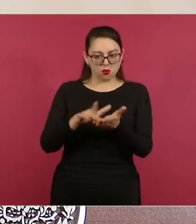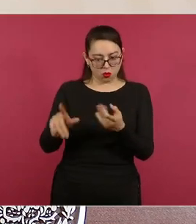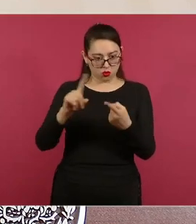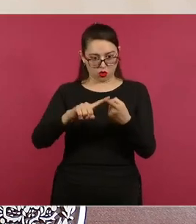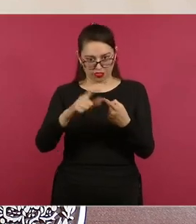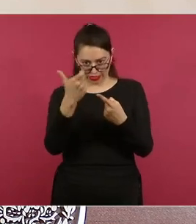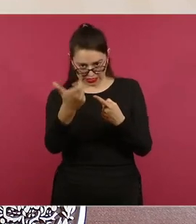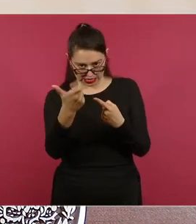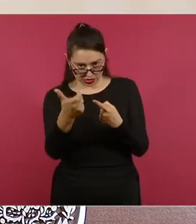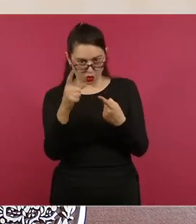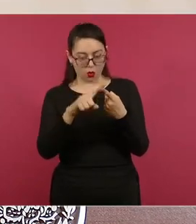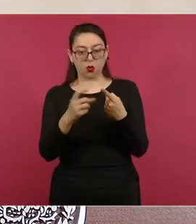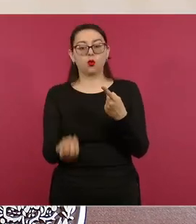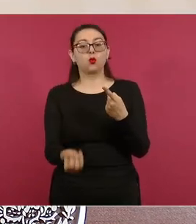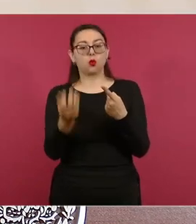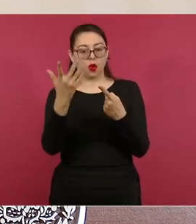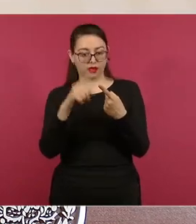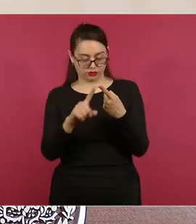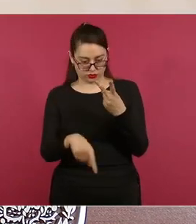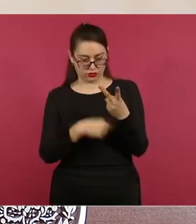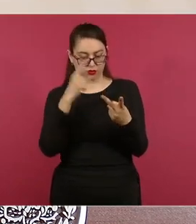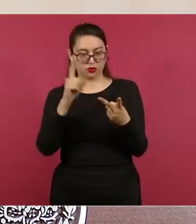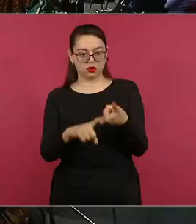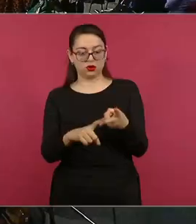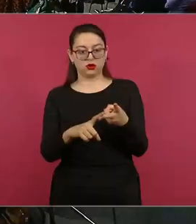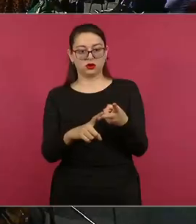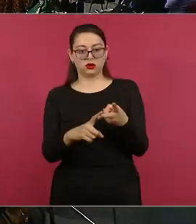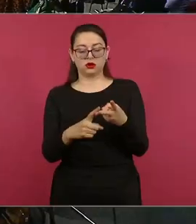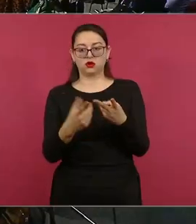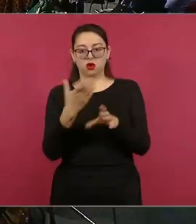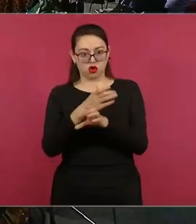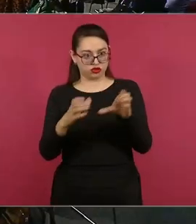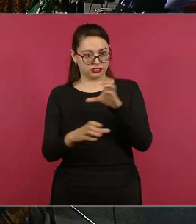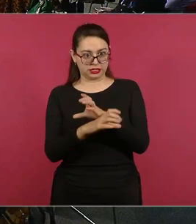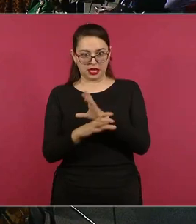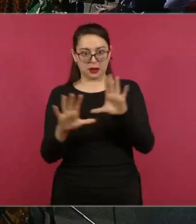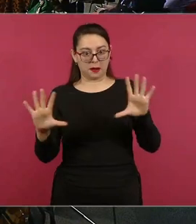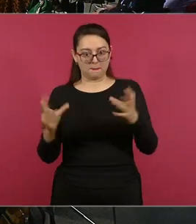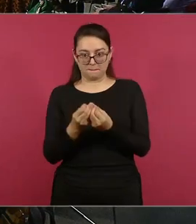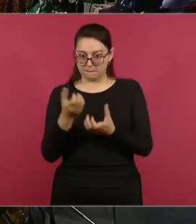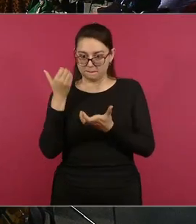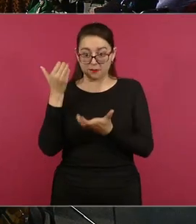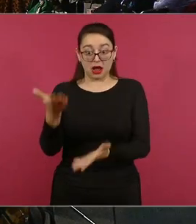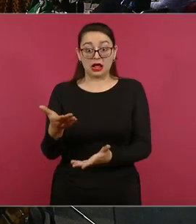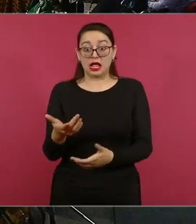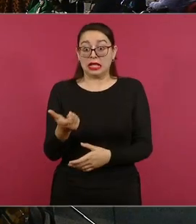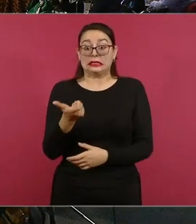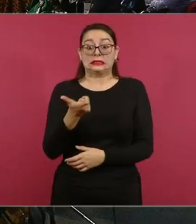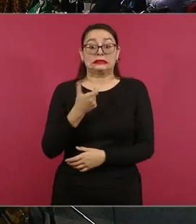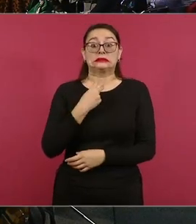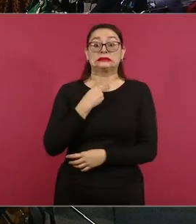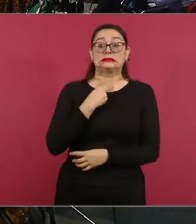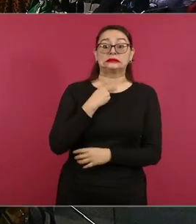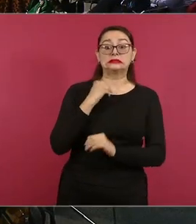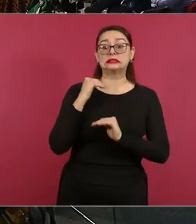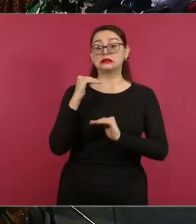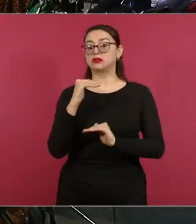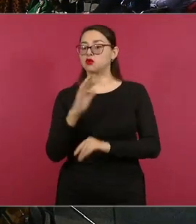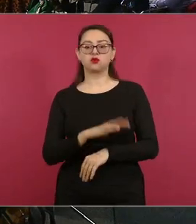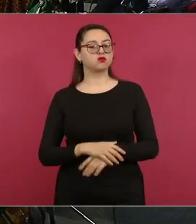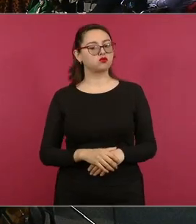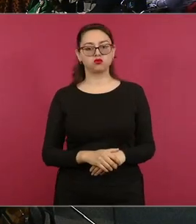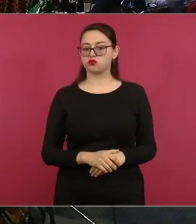cuánto se va a aportar. No hay límite, es lo que consideremos